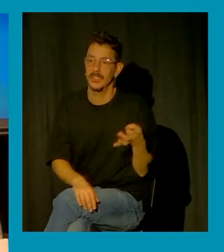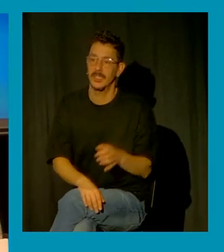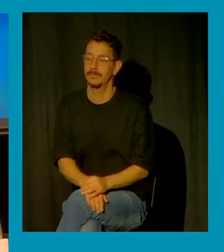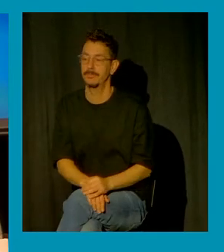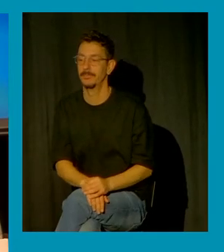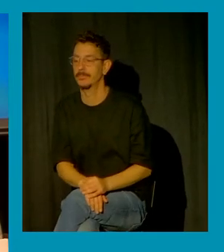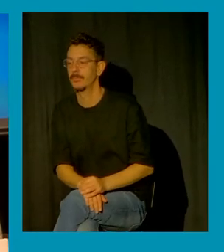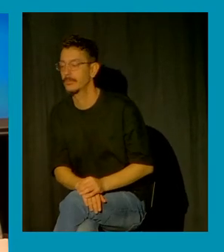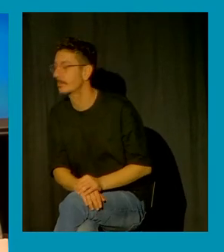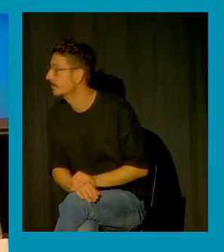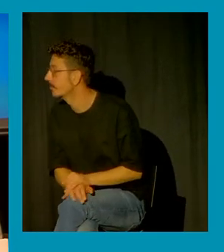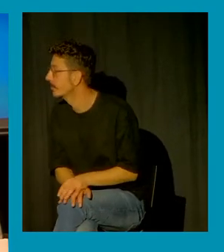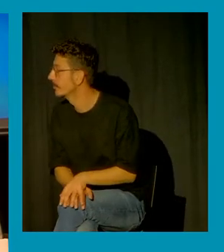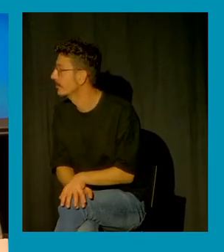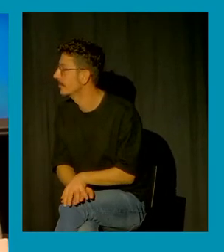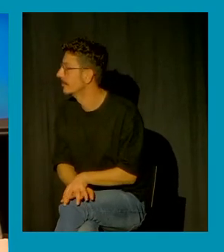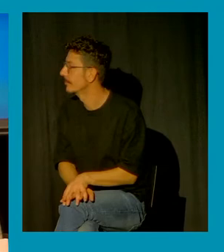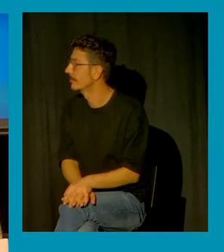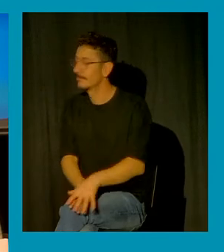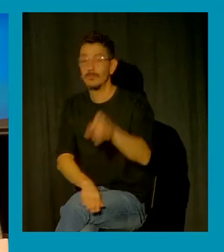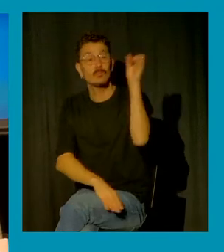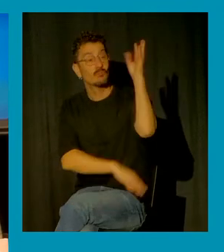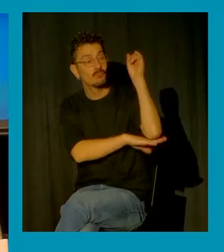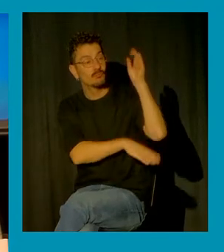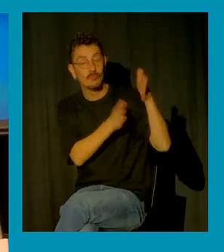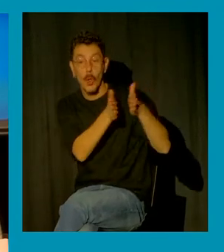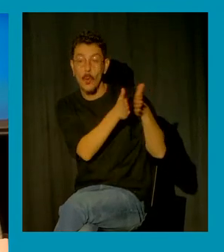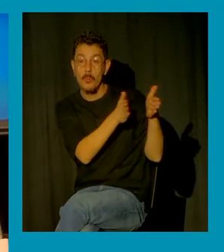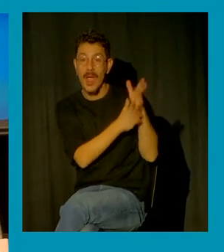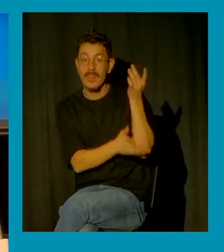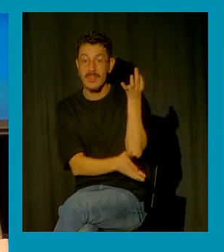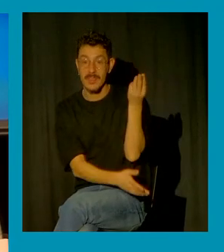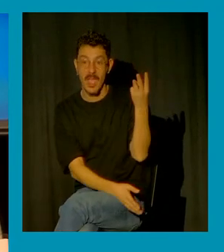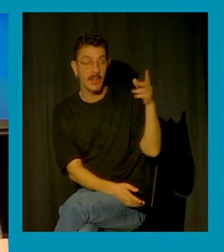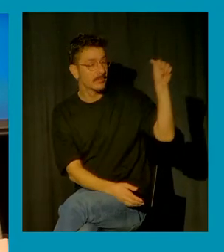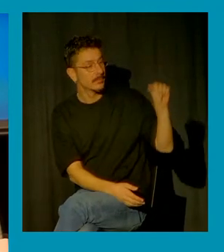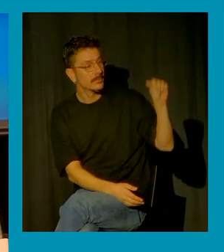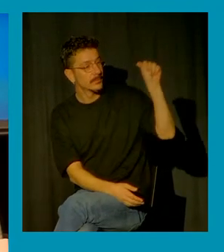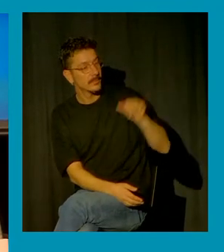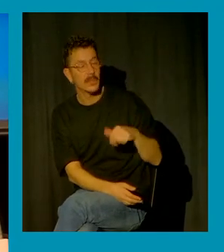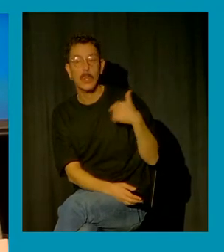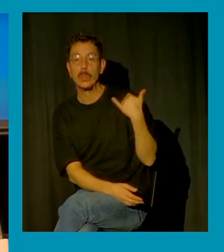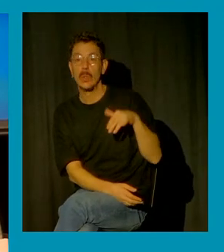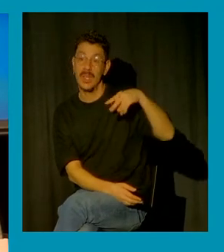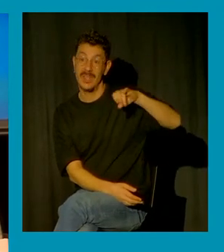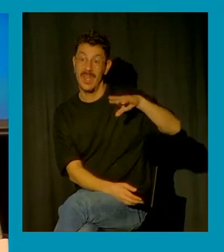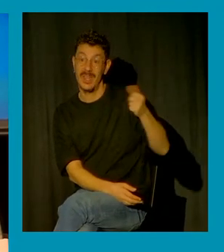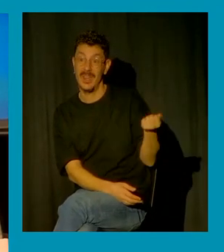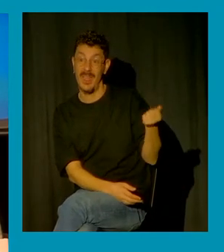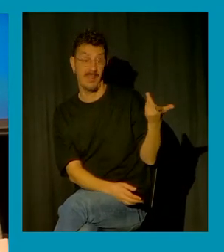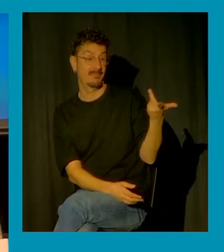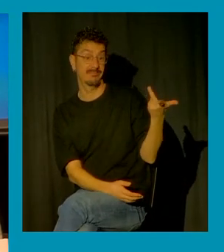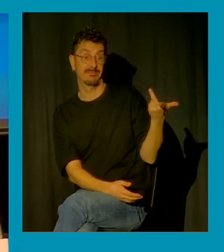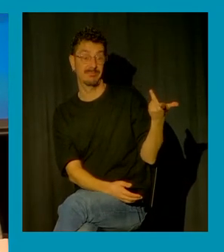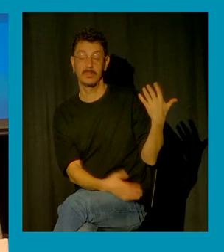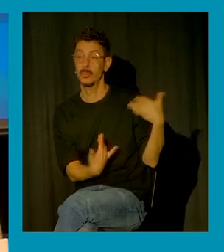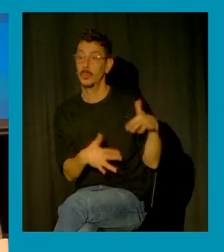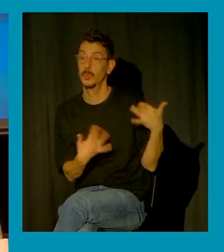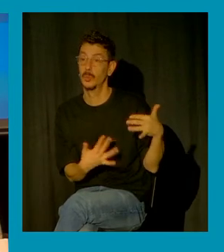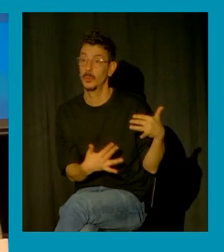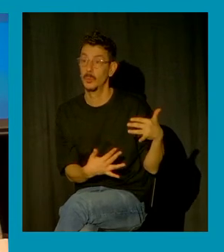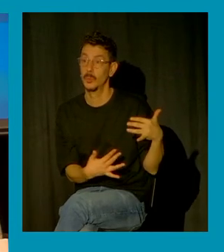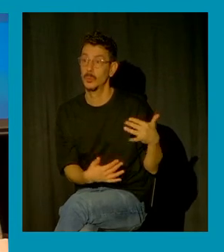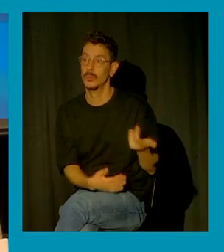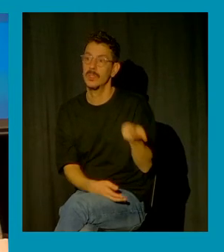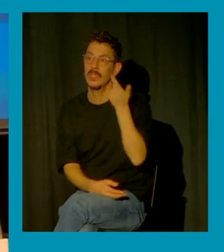'aguanta bueno después de las ponencias de las compañeras y de esta super exposición de la NERA será difícil generar